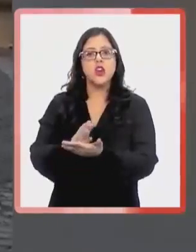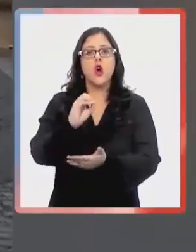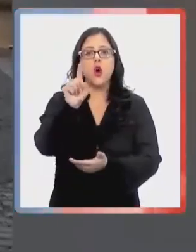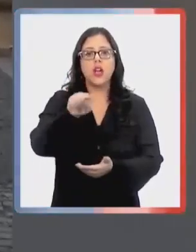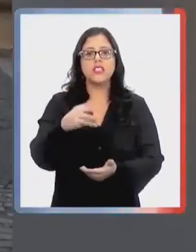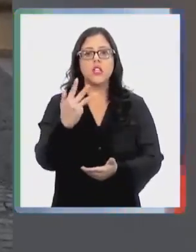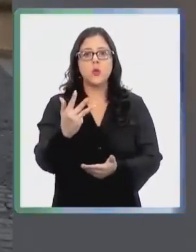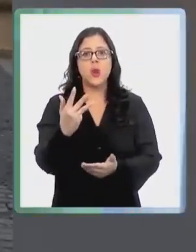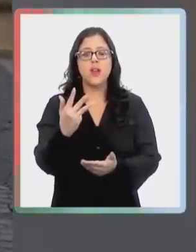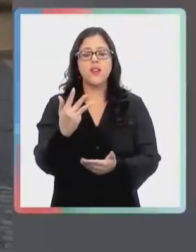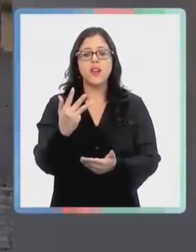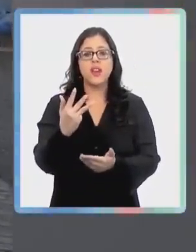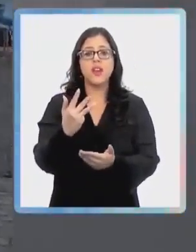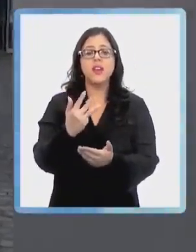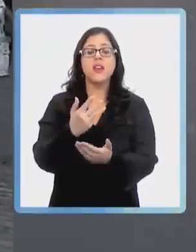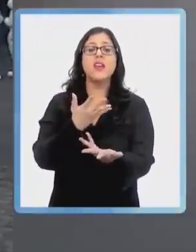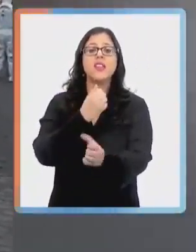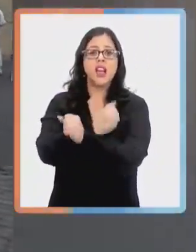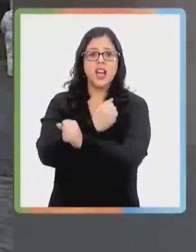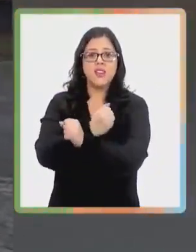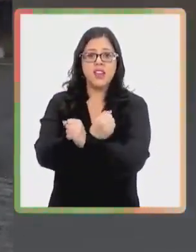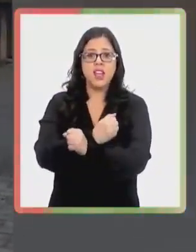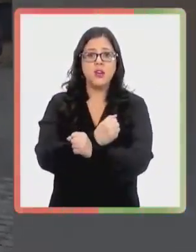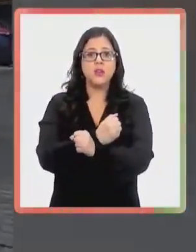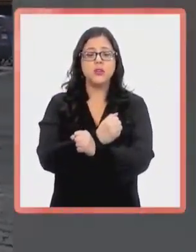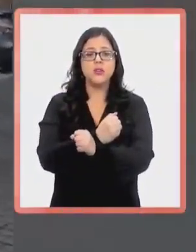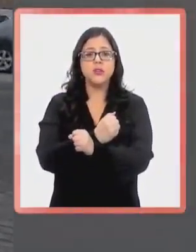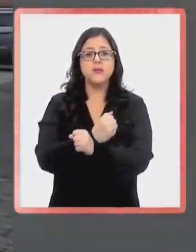CEP y la BOCAR, realicen las diligencias investigativas.